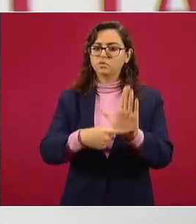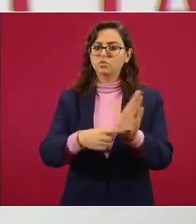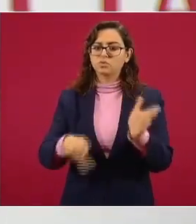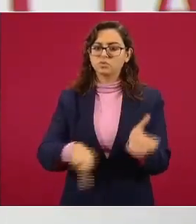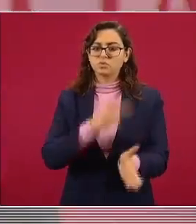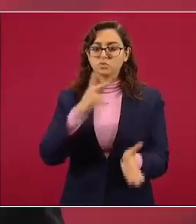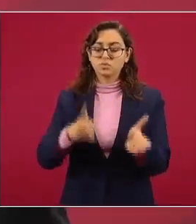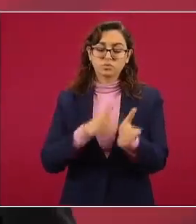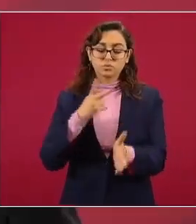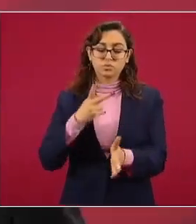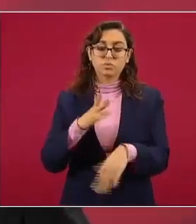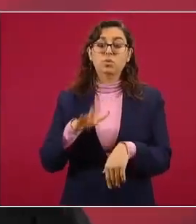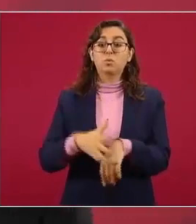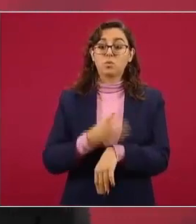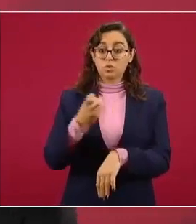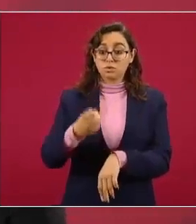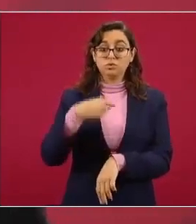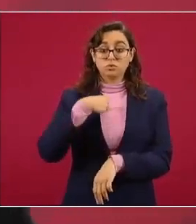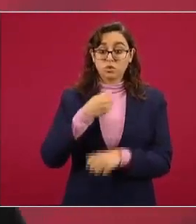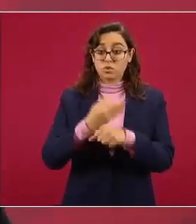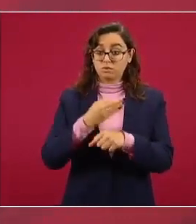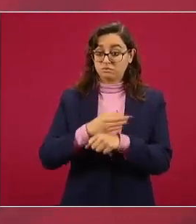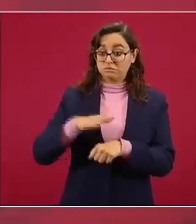crónica día por día